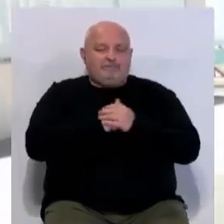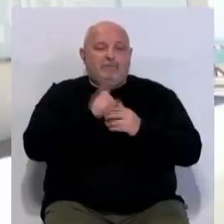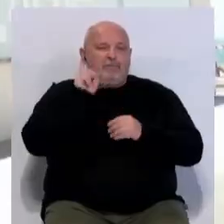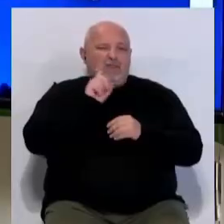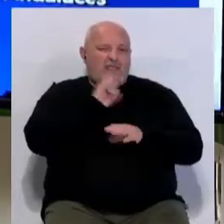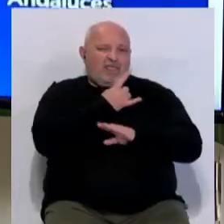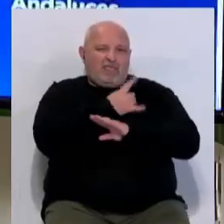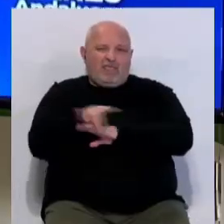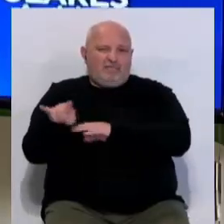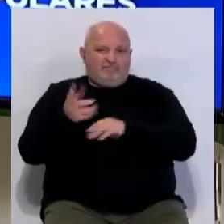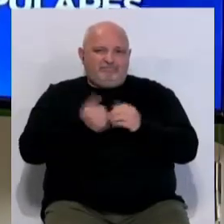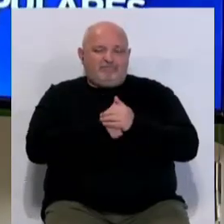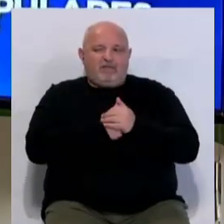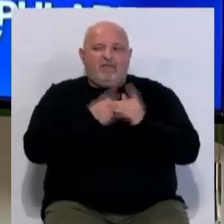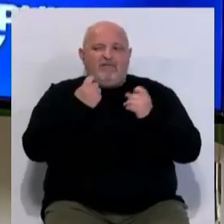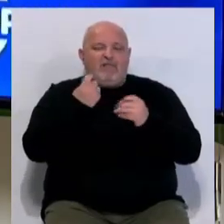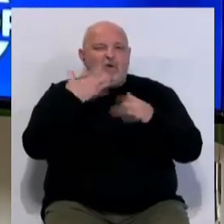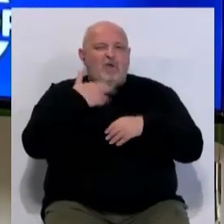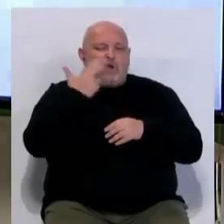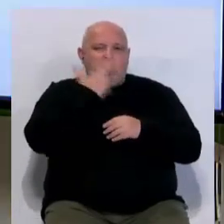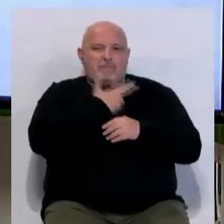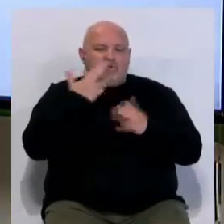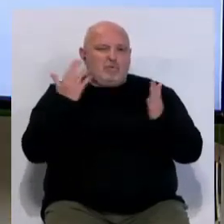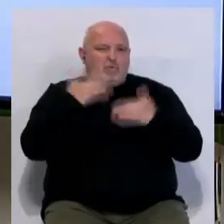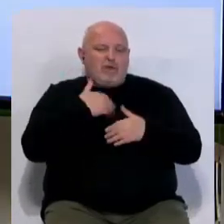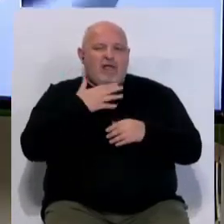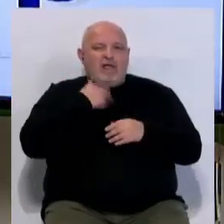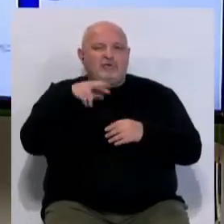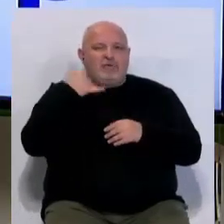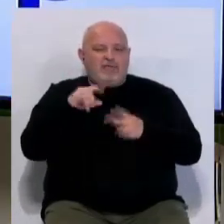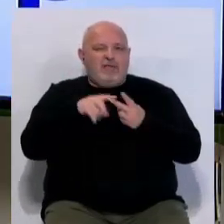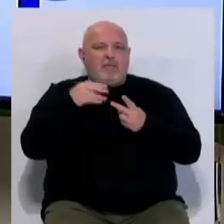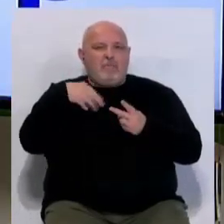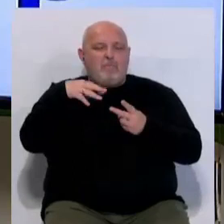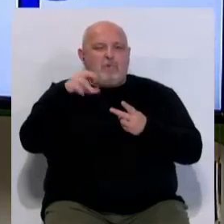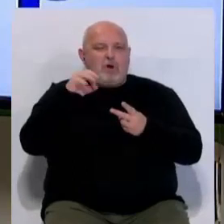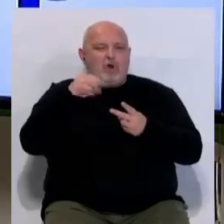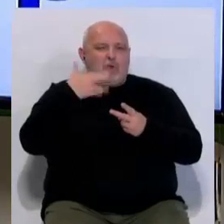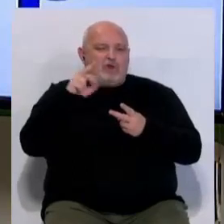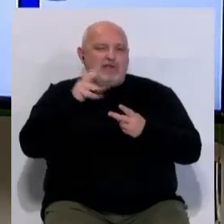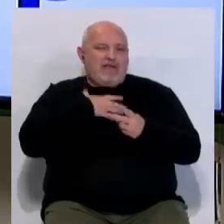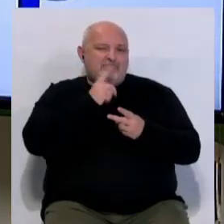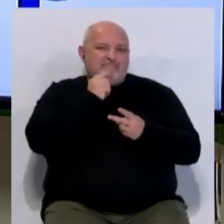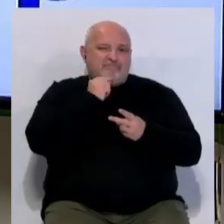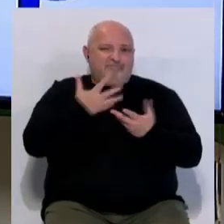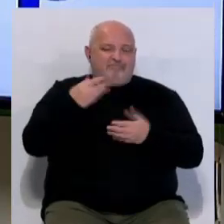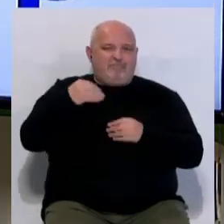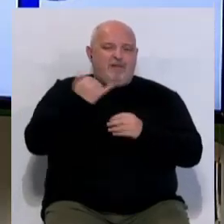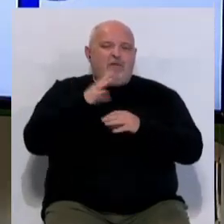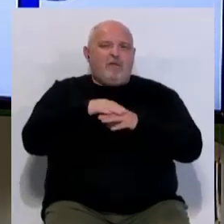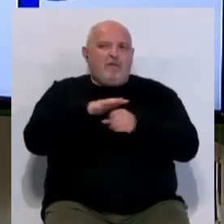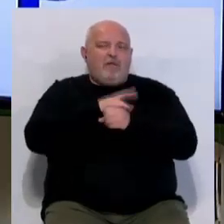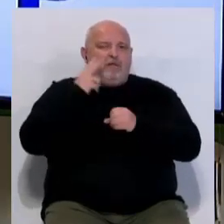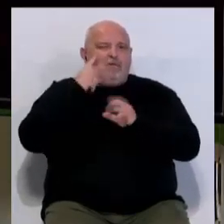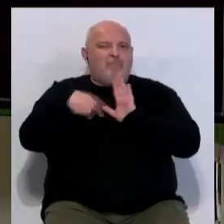mentiras de falta de compromiso de Antonio Sanz, de Moreno Monilla con la provincia de Cádiz, se encuentran